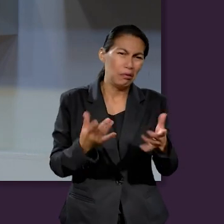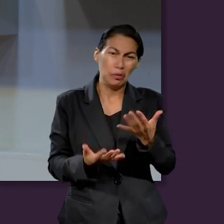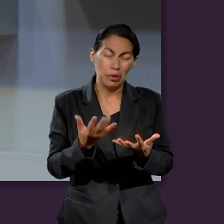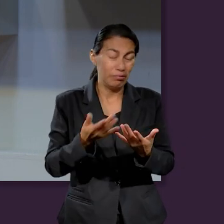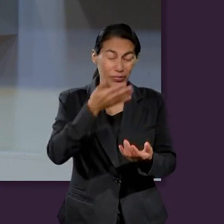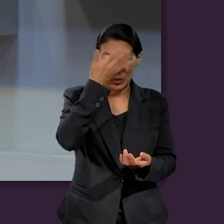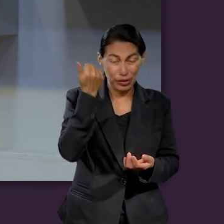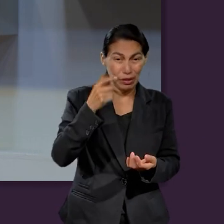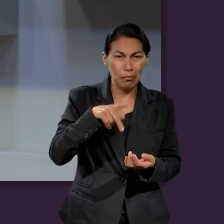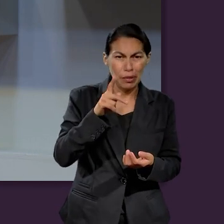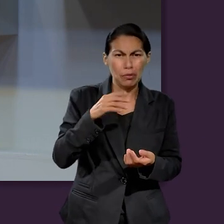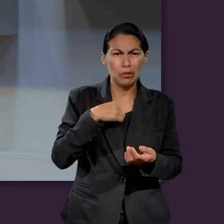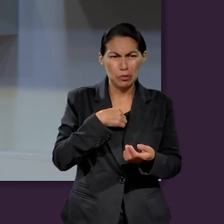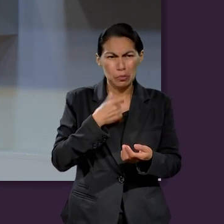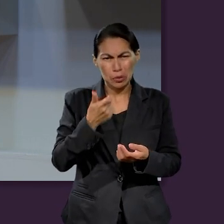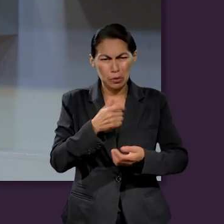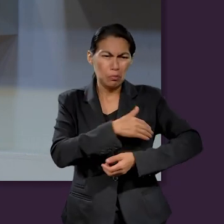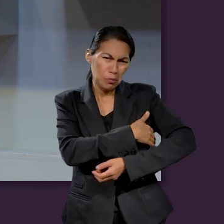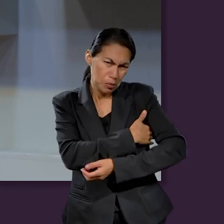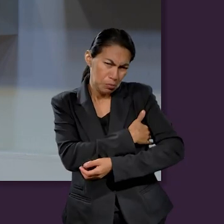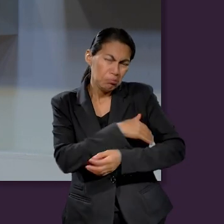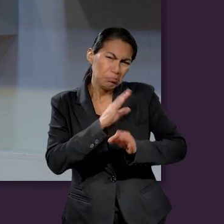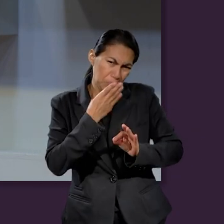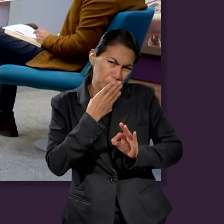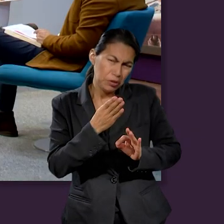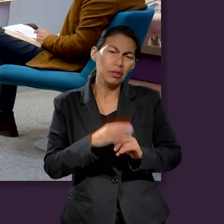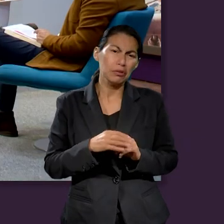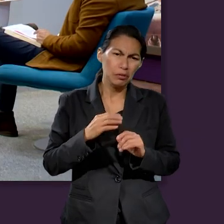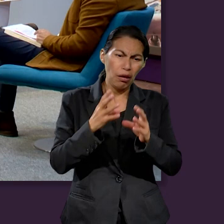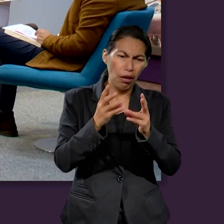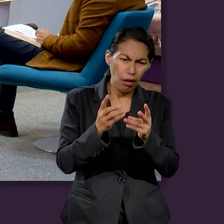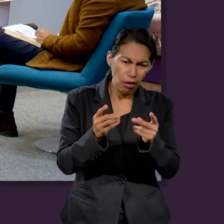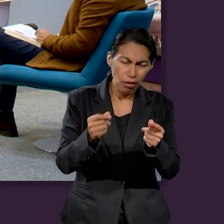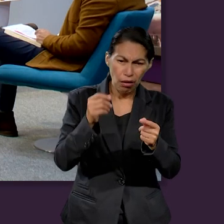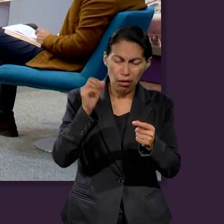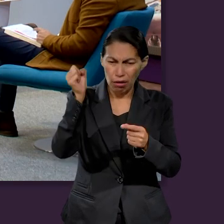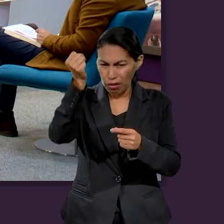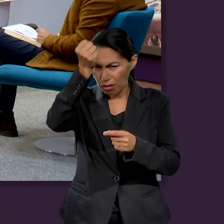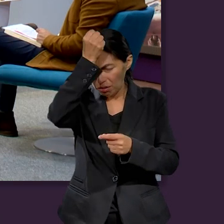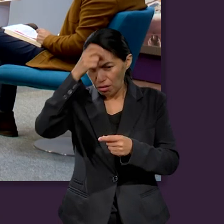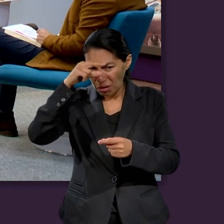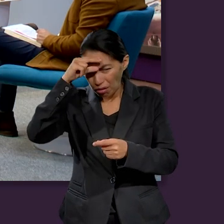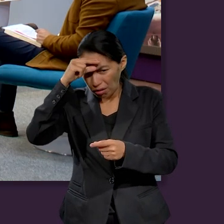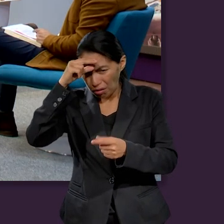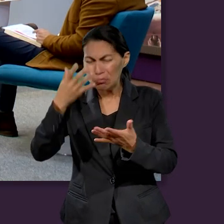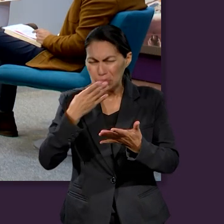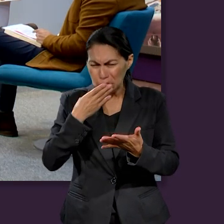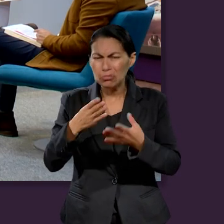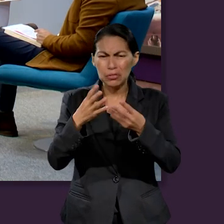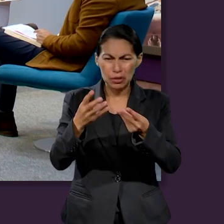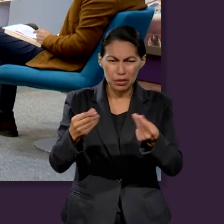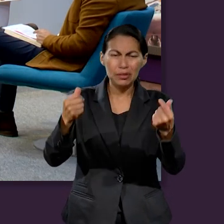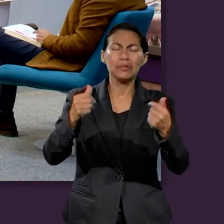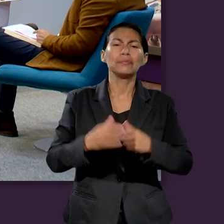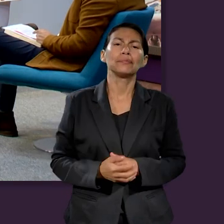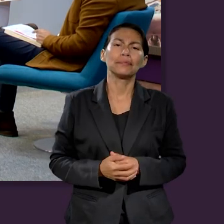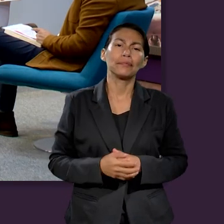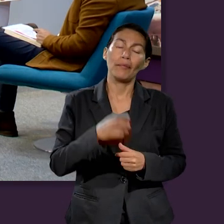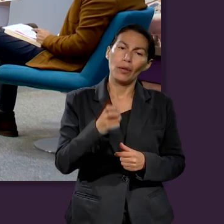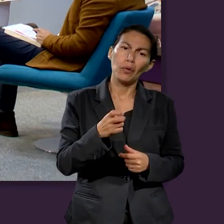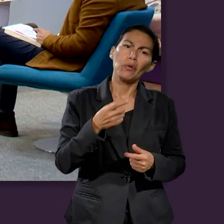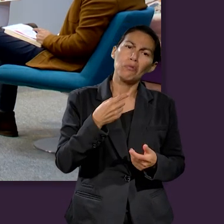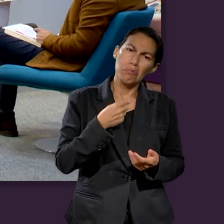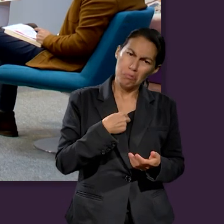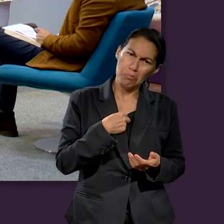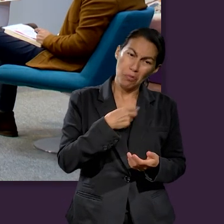si le unimos un claro conocimiento de quién es Dios, y un amor profundo hacia Dios, nos lleva a una educación financiera que nos permitirá entender cómo hacer provisión